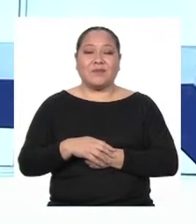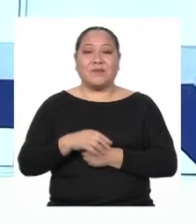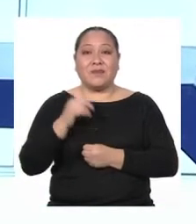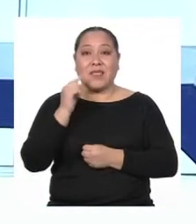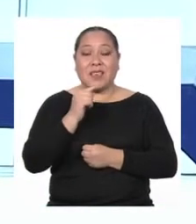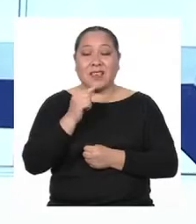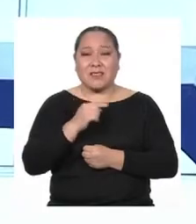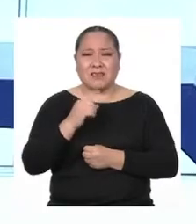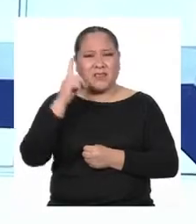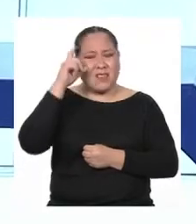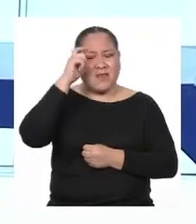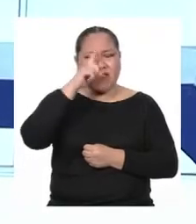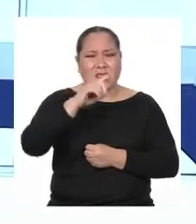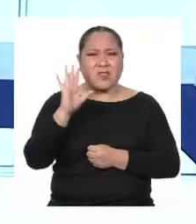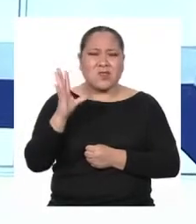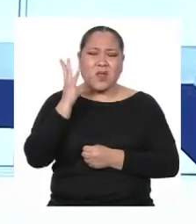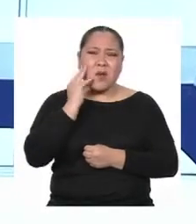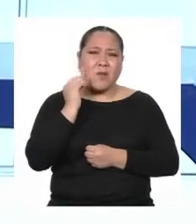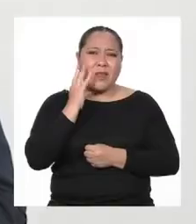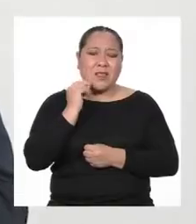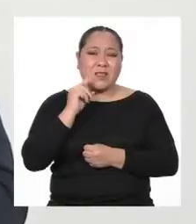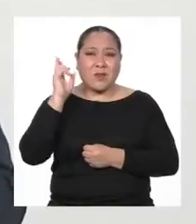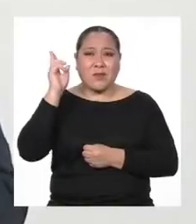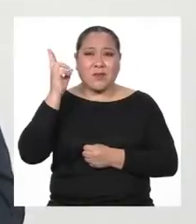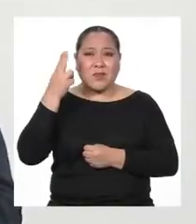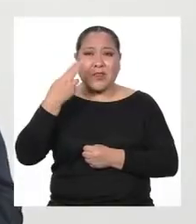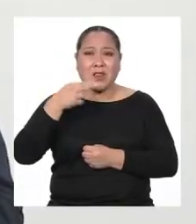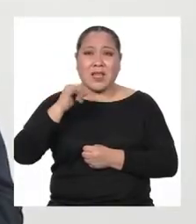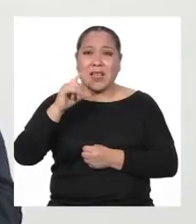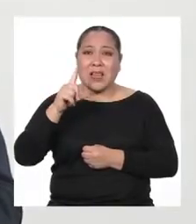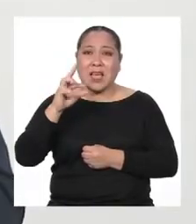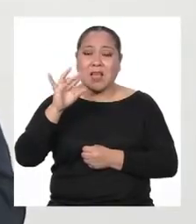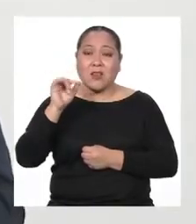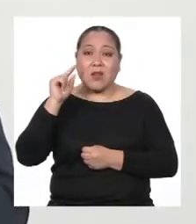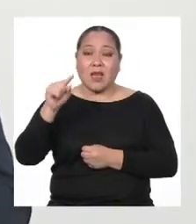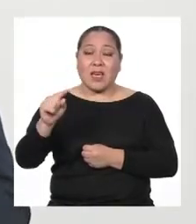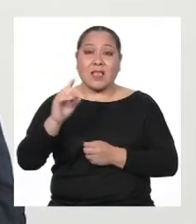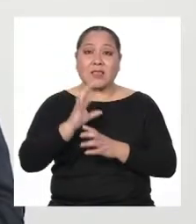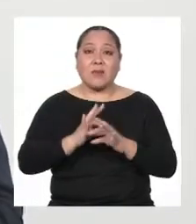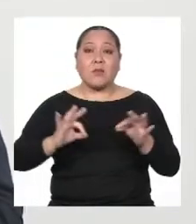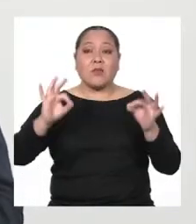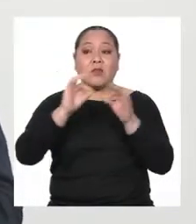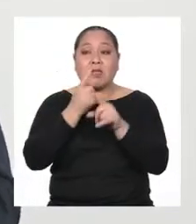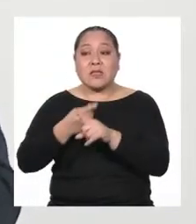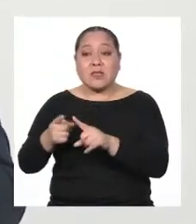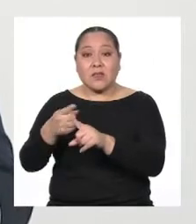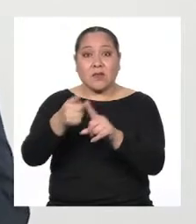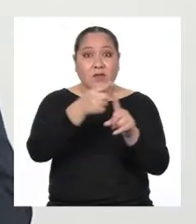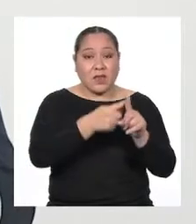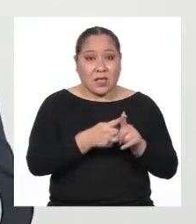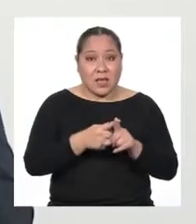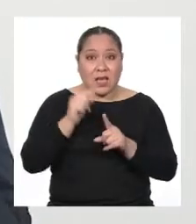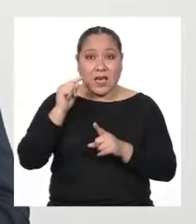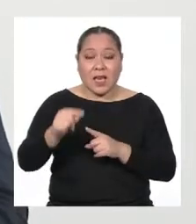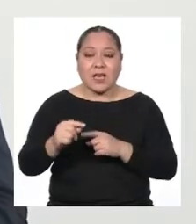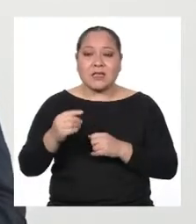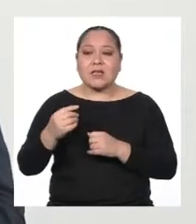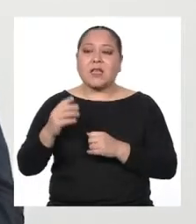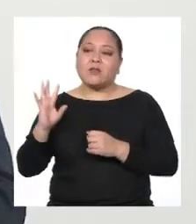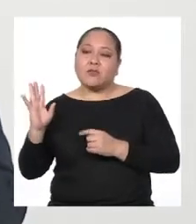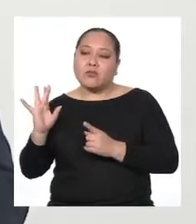difícil experiencia por la que pasó el profesor Hilario Esa riqueza que llamamos diversidad Es producto de las